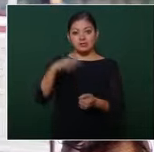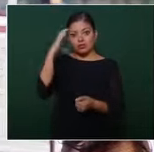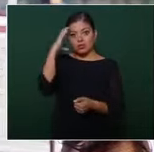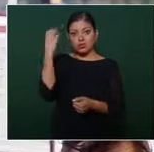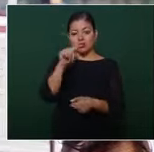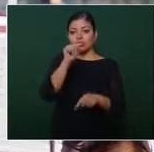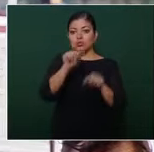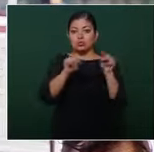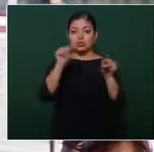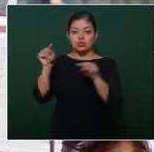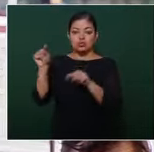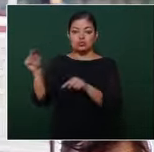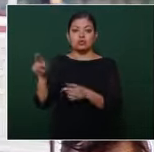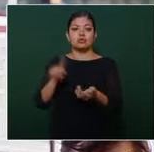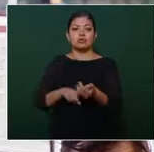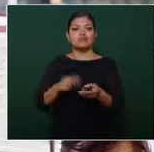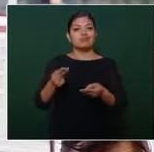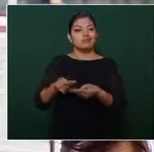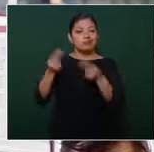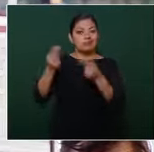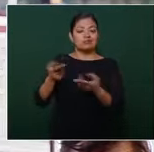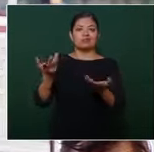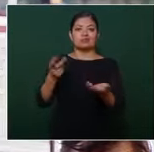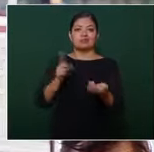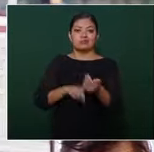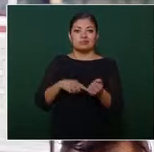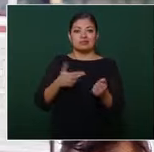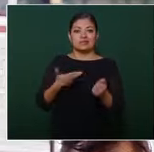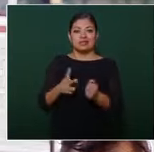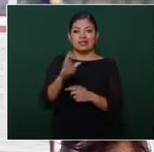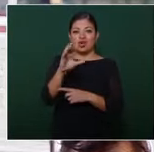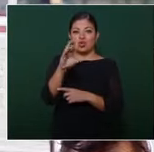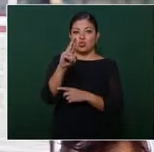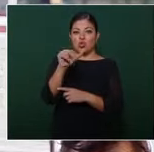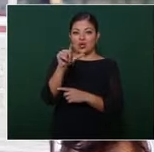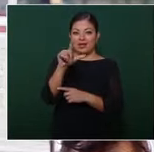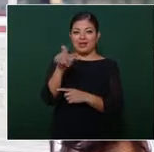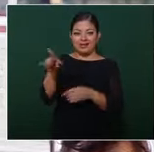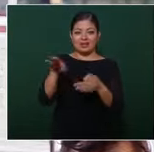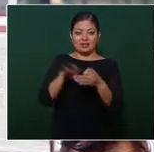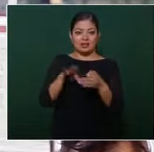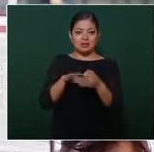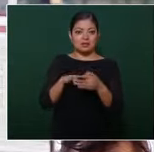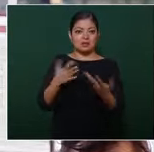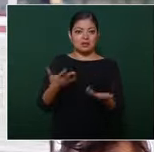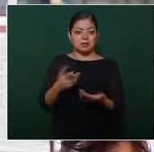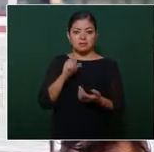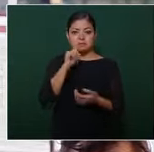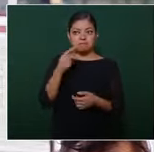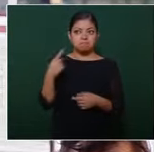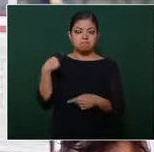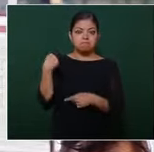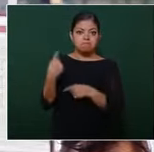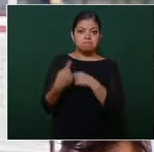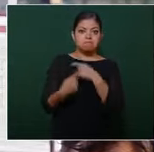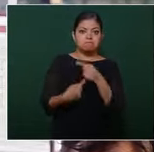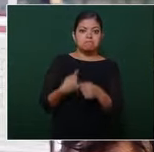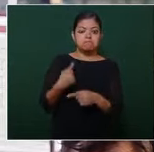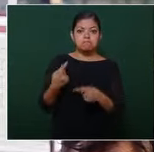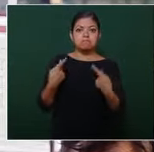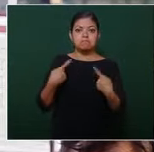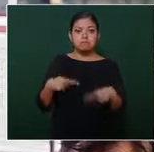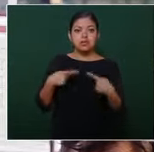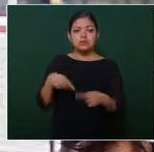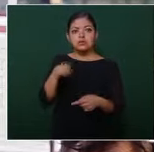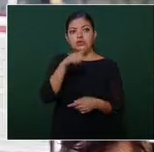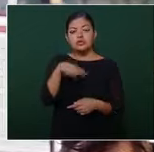muchas personas comerciantes damnificados sobre todo en la zona del río y pues con el paso de las semanas la gente esperaba que el gobierno